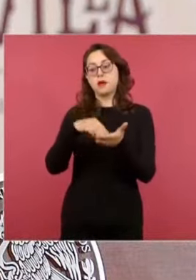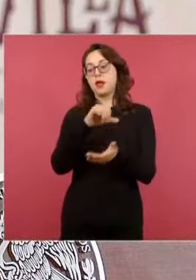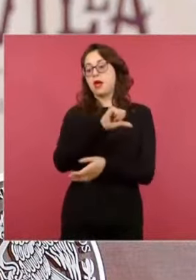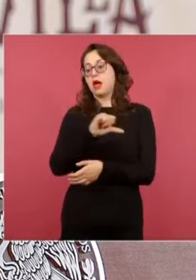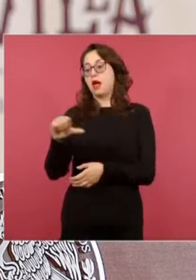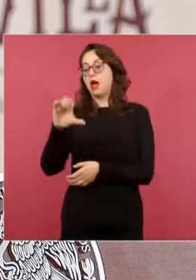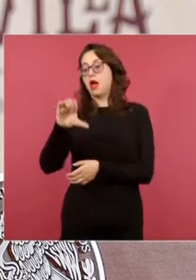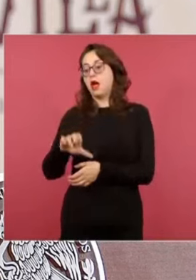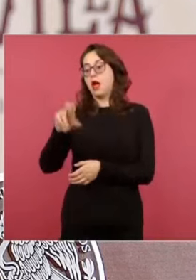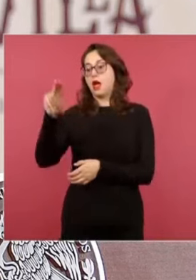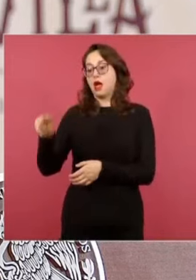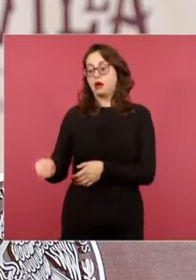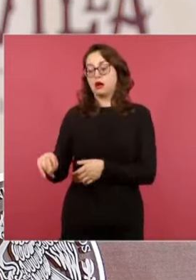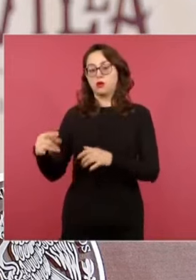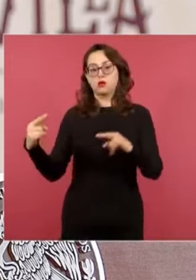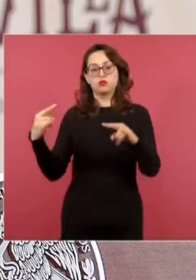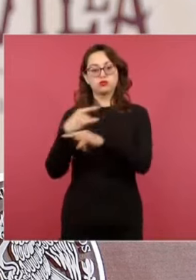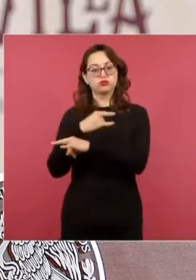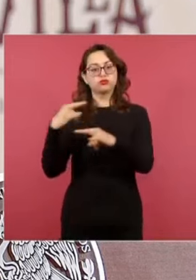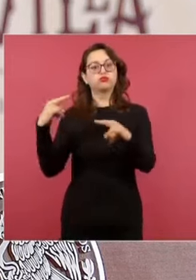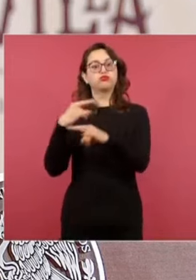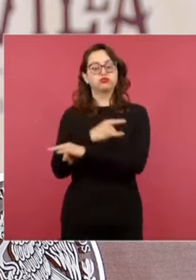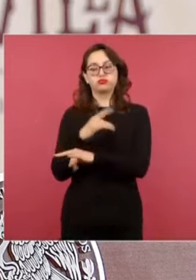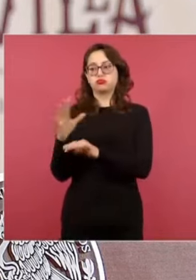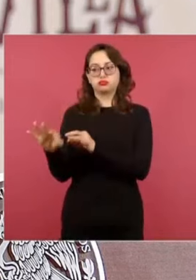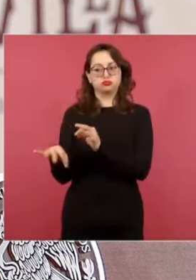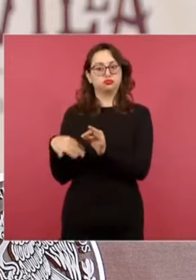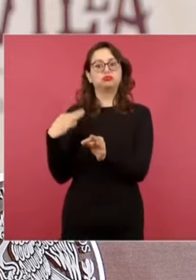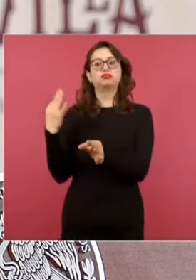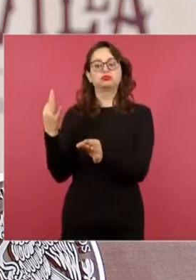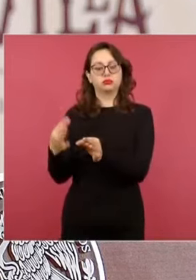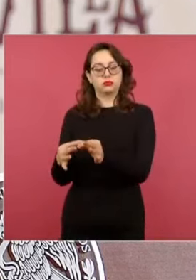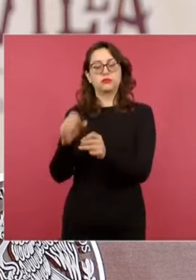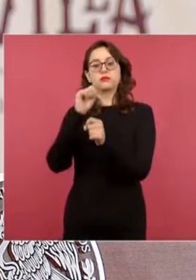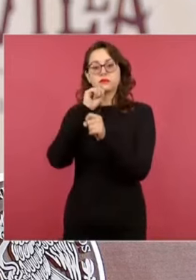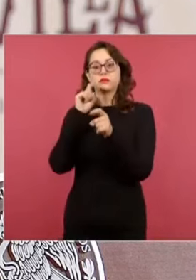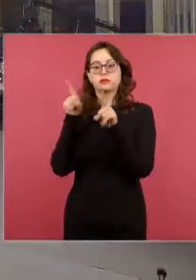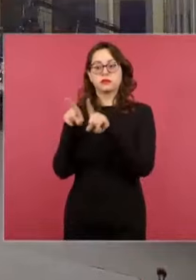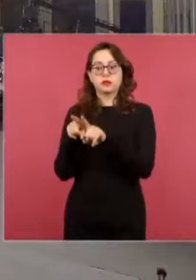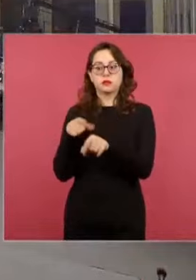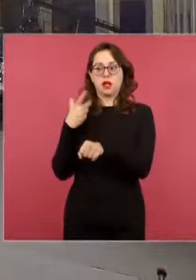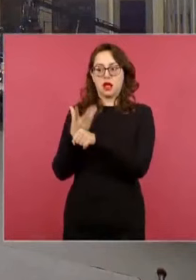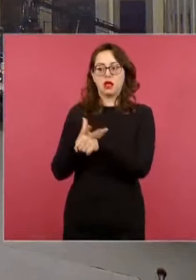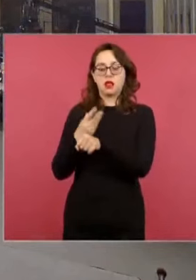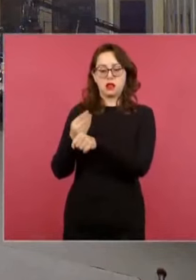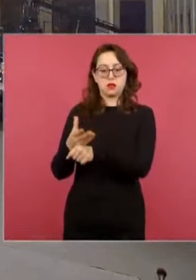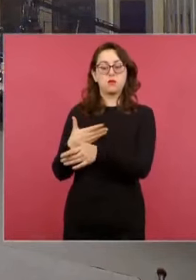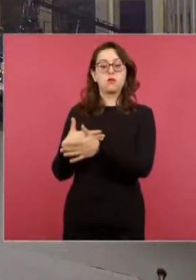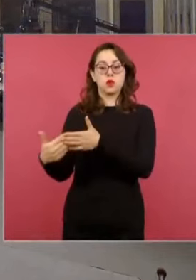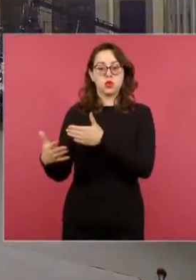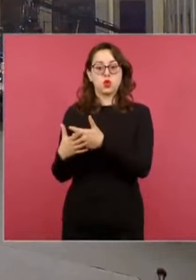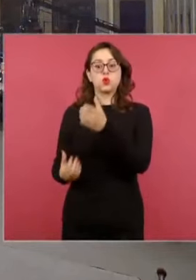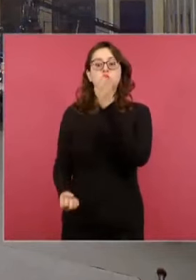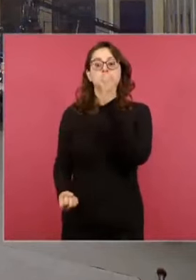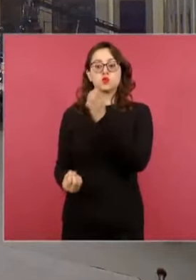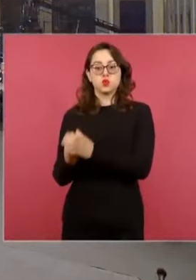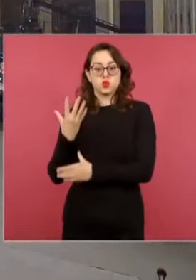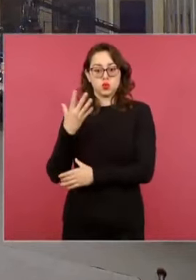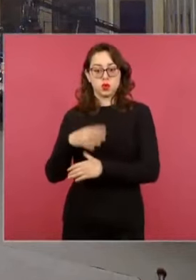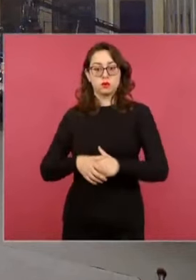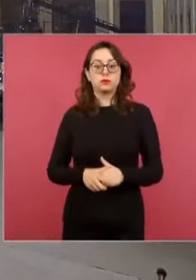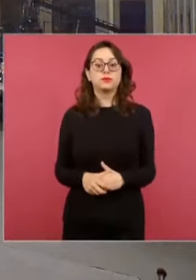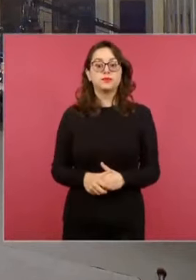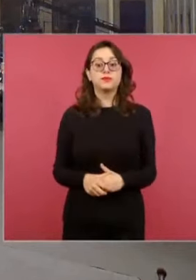194 kilómetros que estaba en proceso de modernización. Por lo que respecta a la infraestructura de